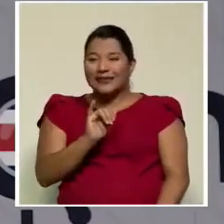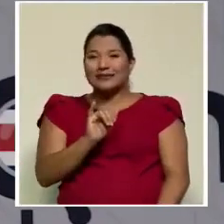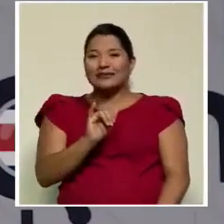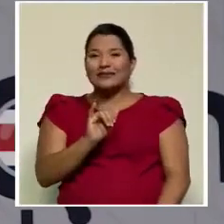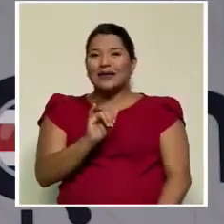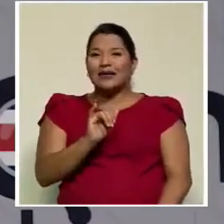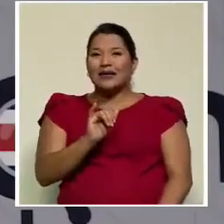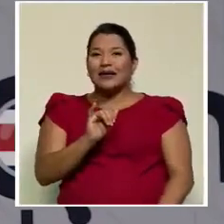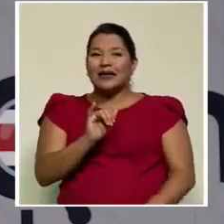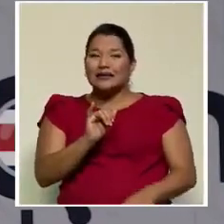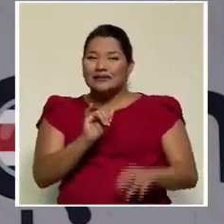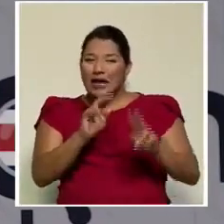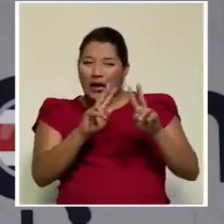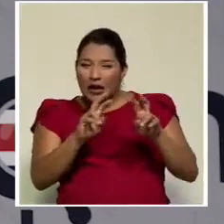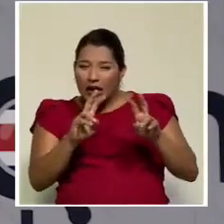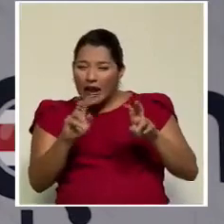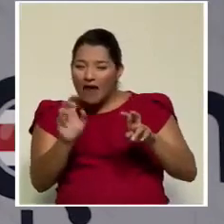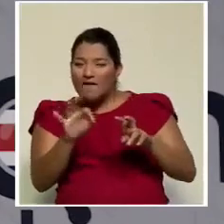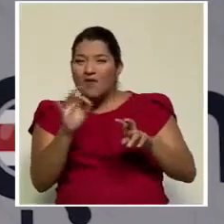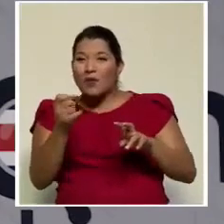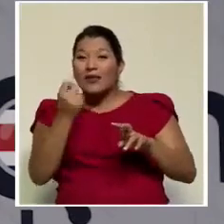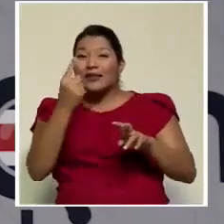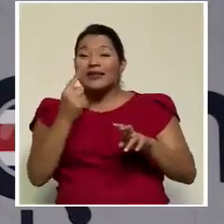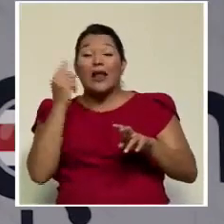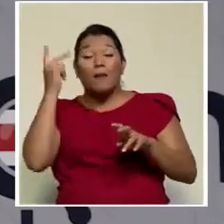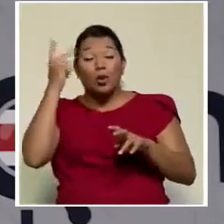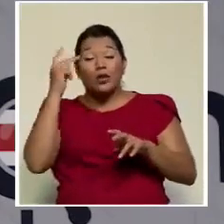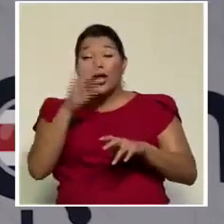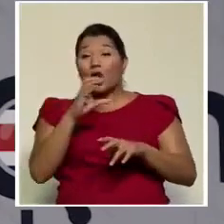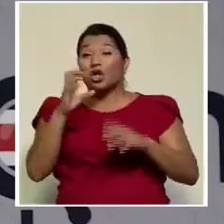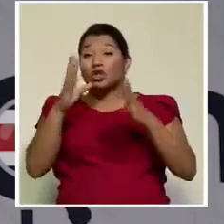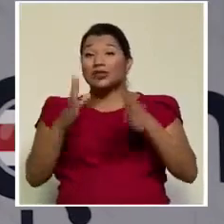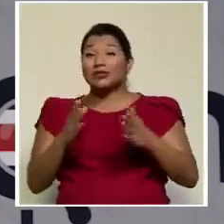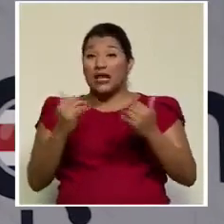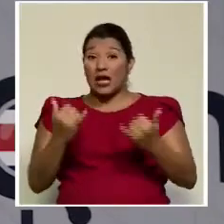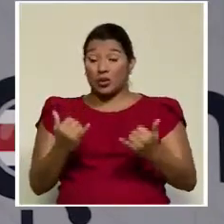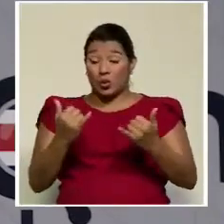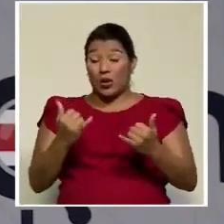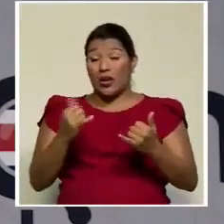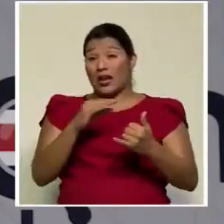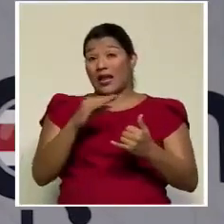de contexto que tenemos que hacer en la política costarricense actual y de la que está sucediendo también a nivel internacional.